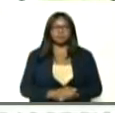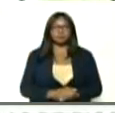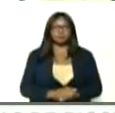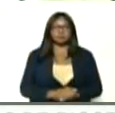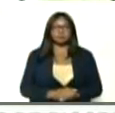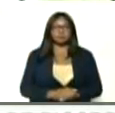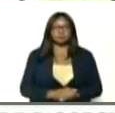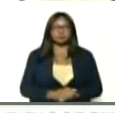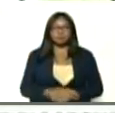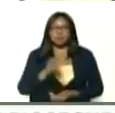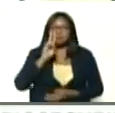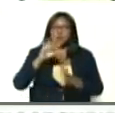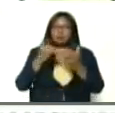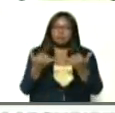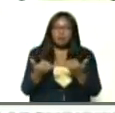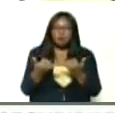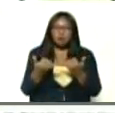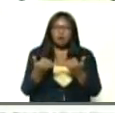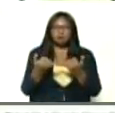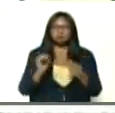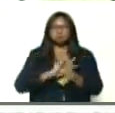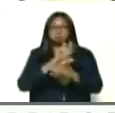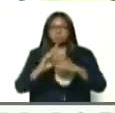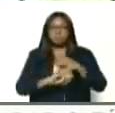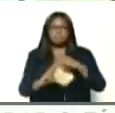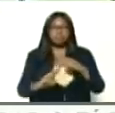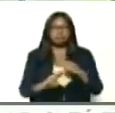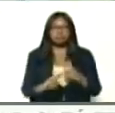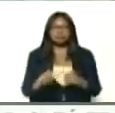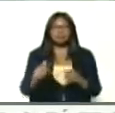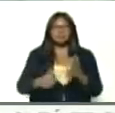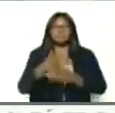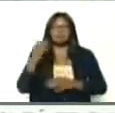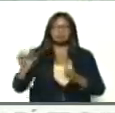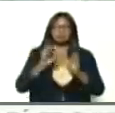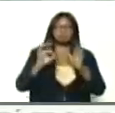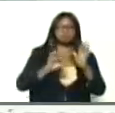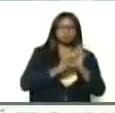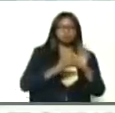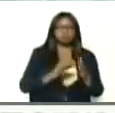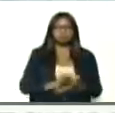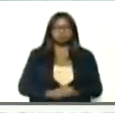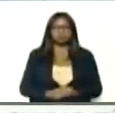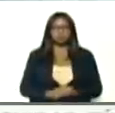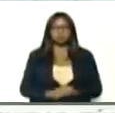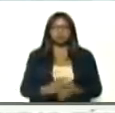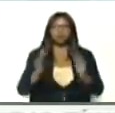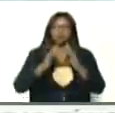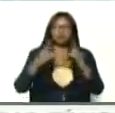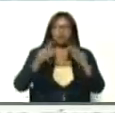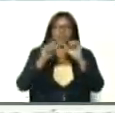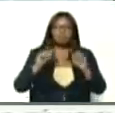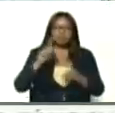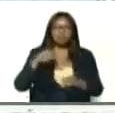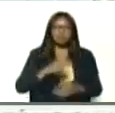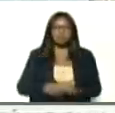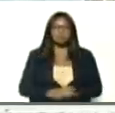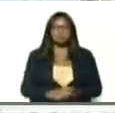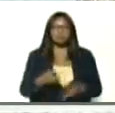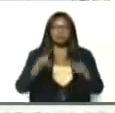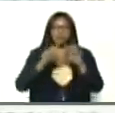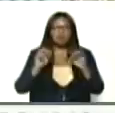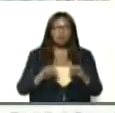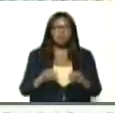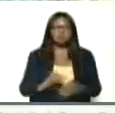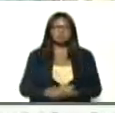estas variantes, tienen las características, de mayor transmisibilidad, y están relacionadas, con el incremento, desproporcionado, de